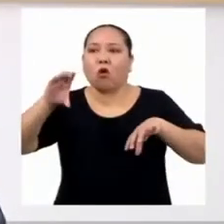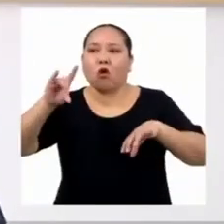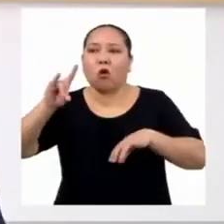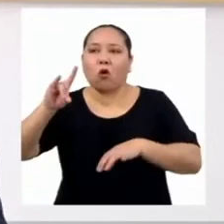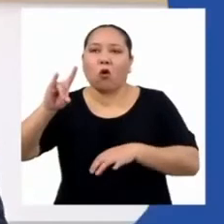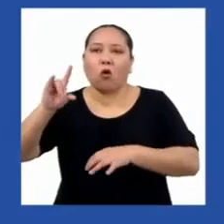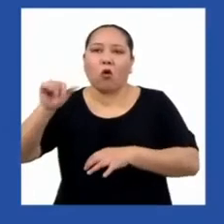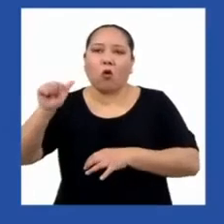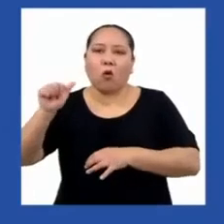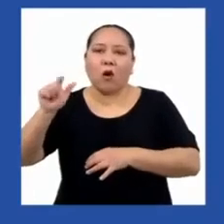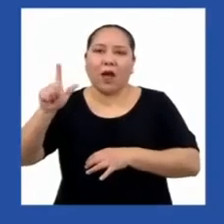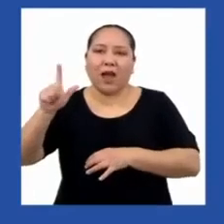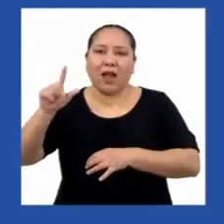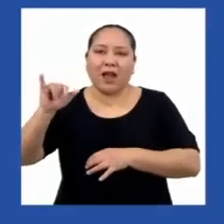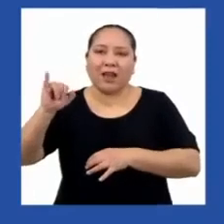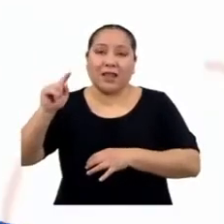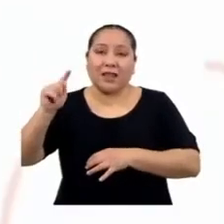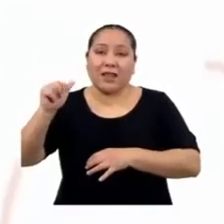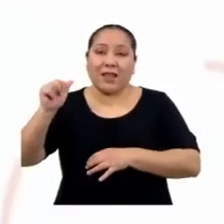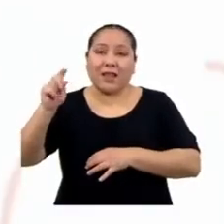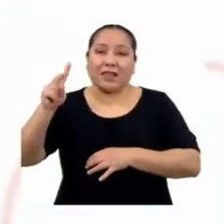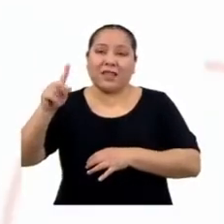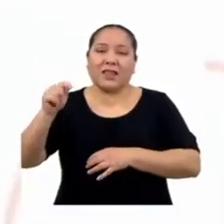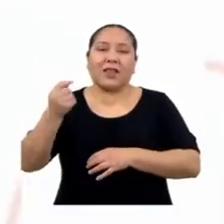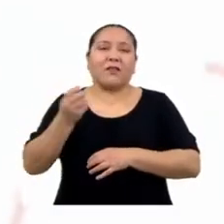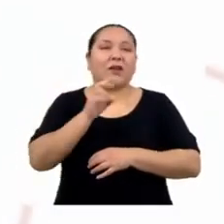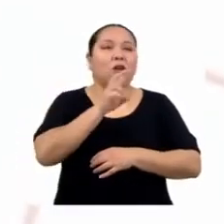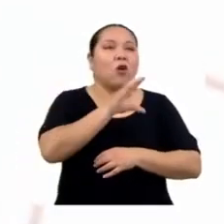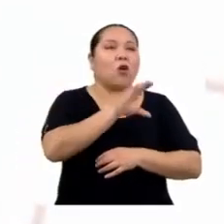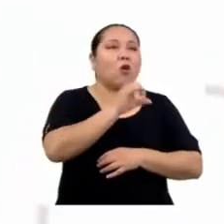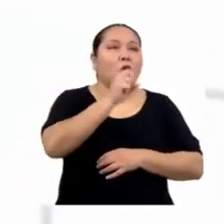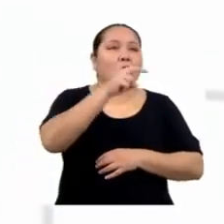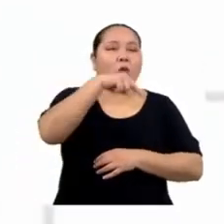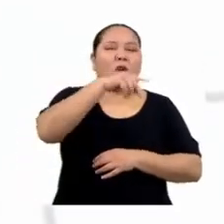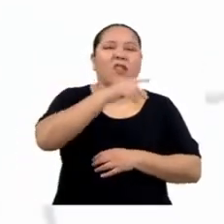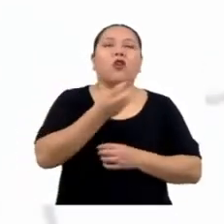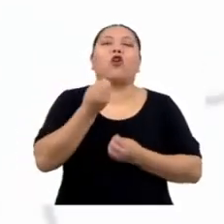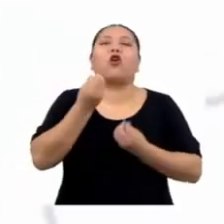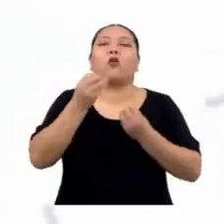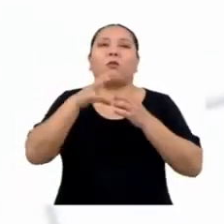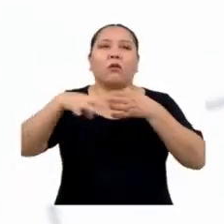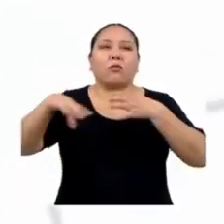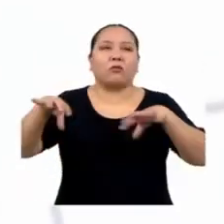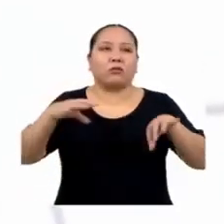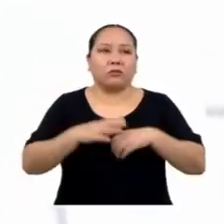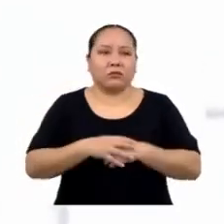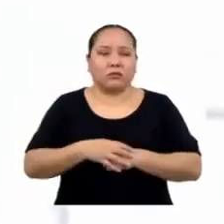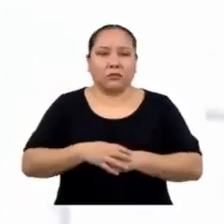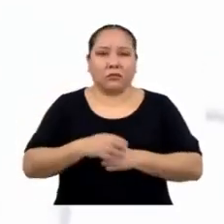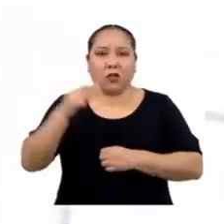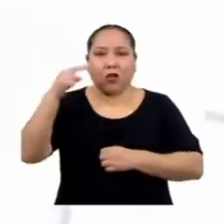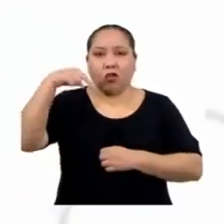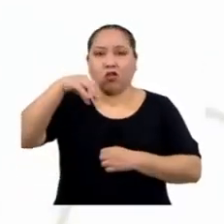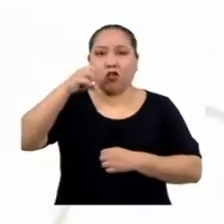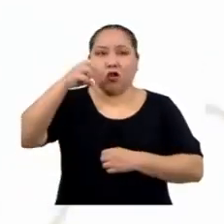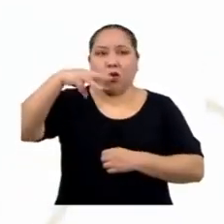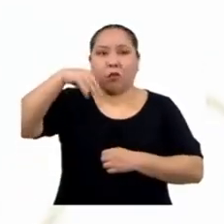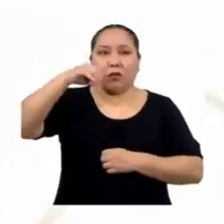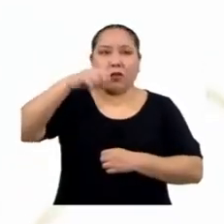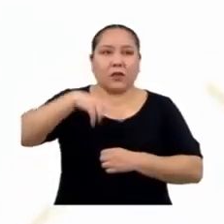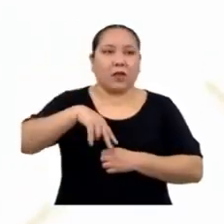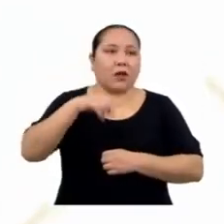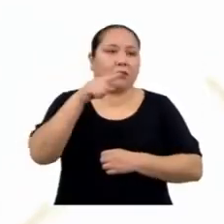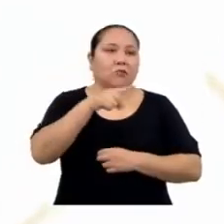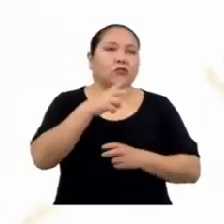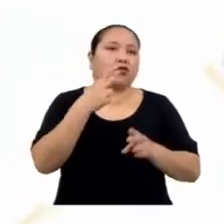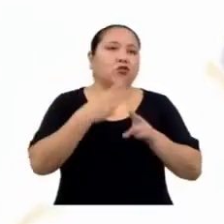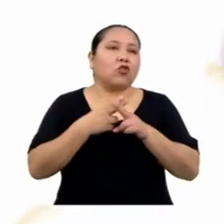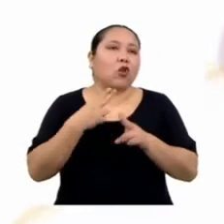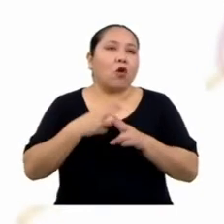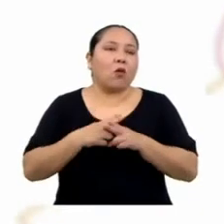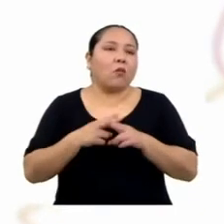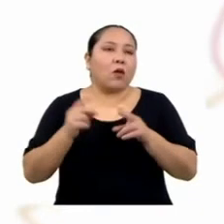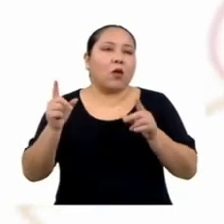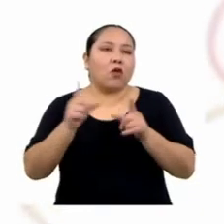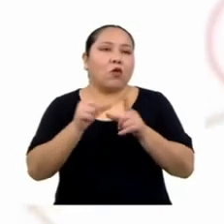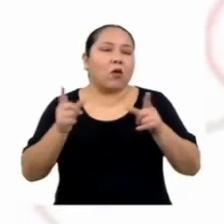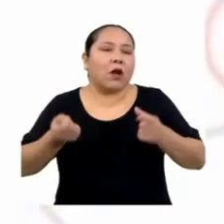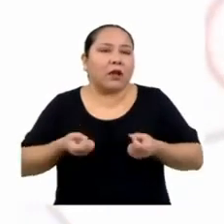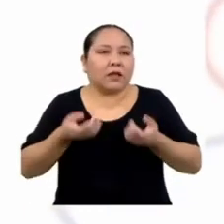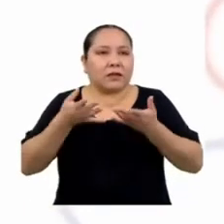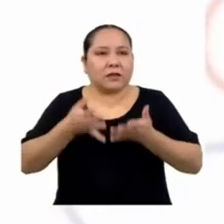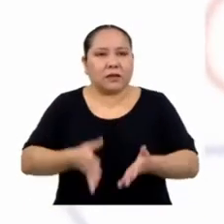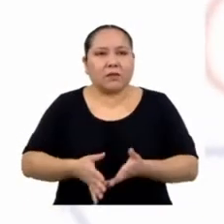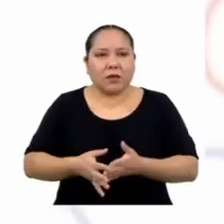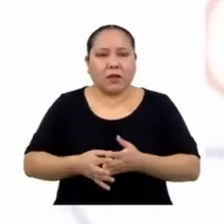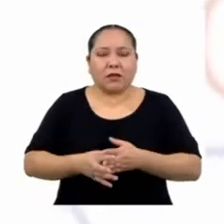cualitativas. Como variable cualitativa nominal, marcaría nombre, lugar de nacimiento,